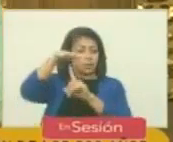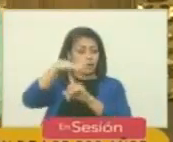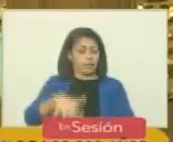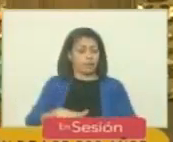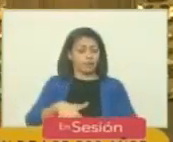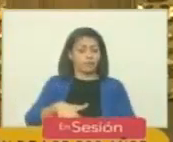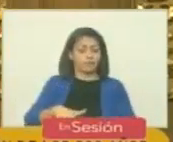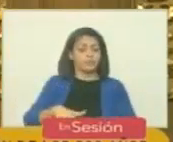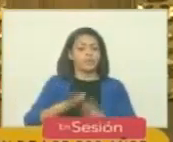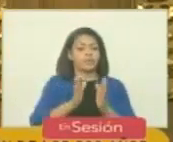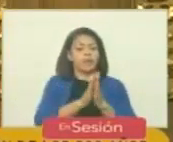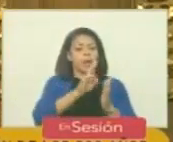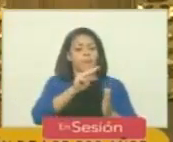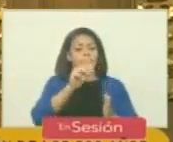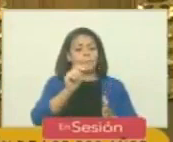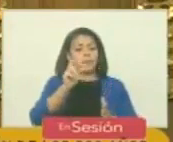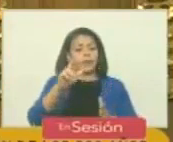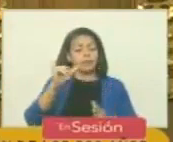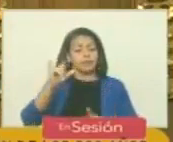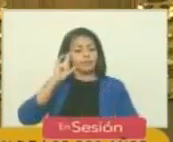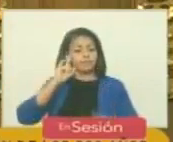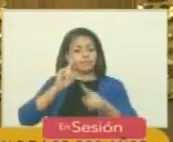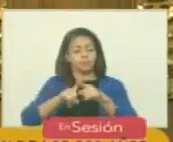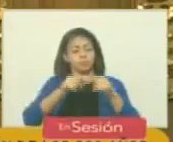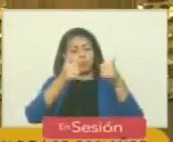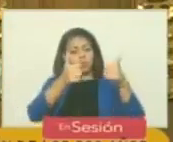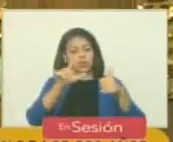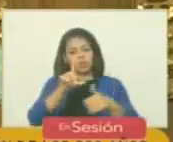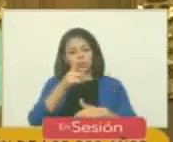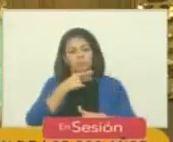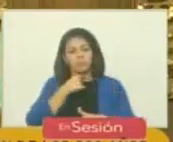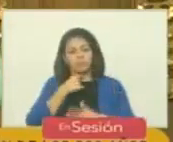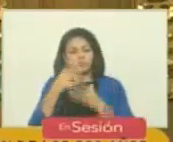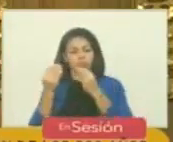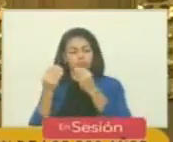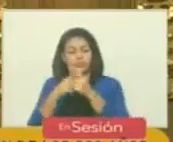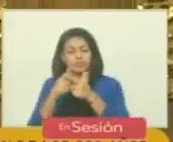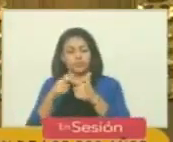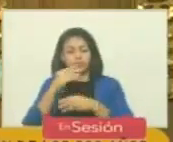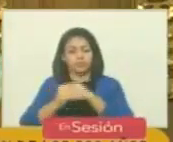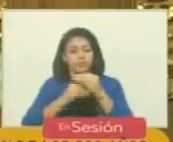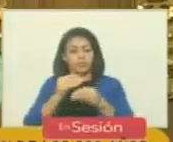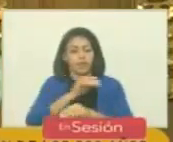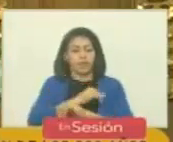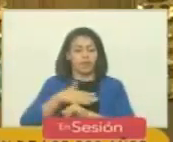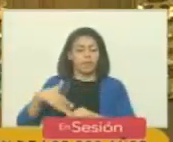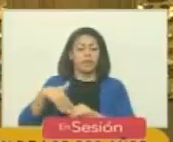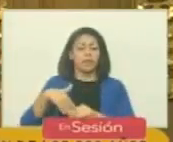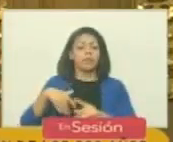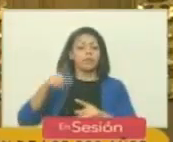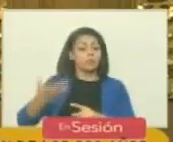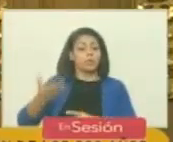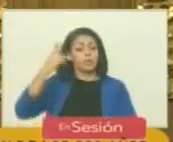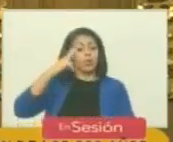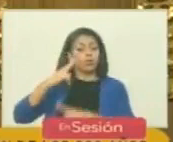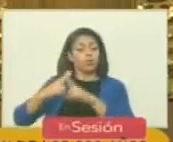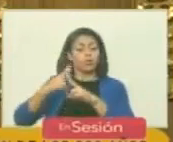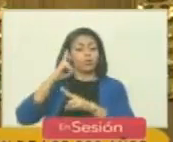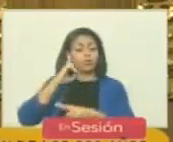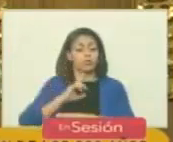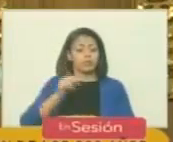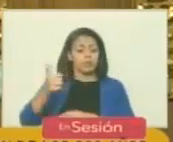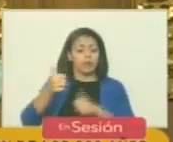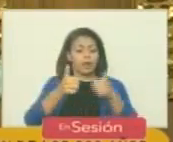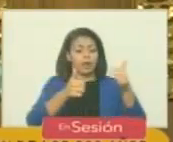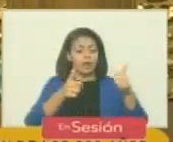San Martín el blando bueno para no mucho que quiere las mismas glorias que Bolívar cada uno